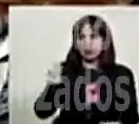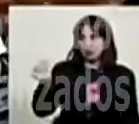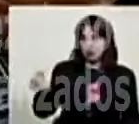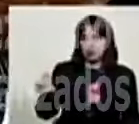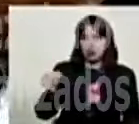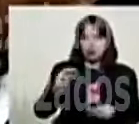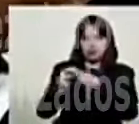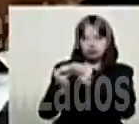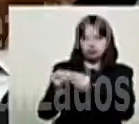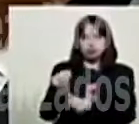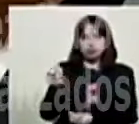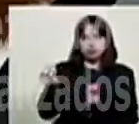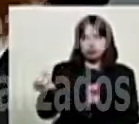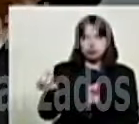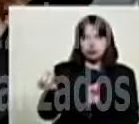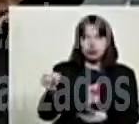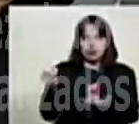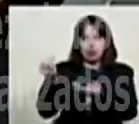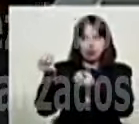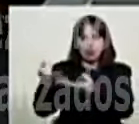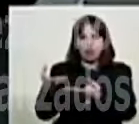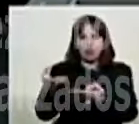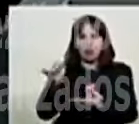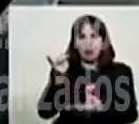Devuelve a los muchachos.